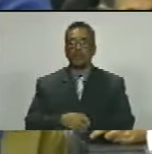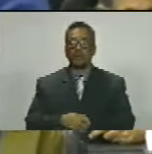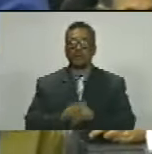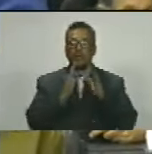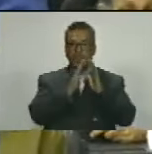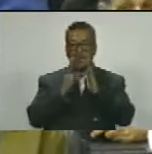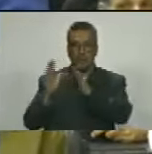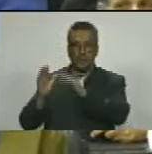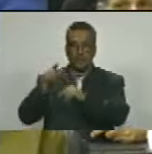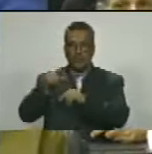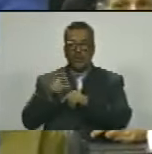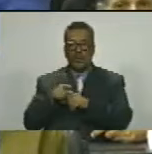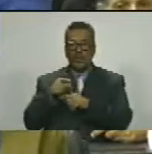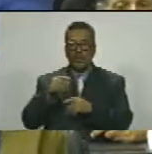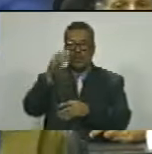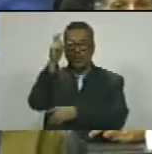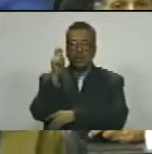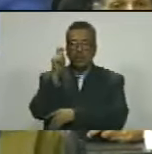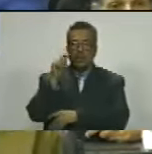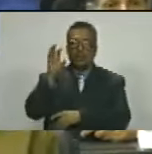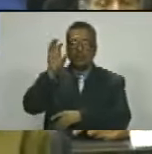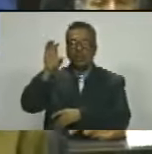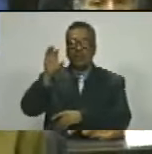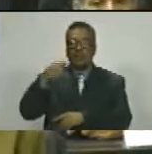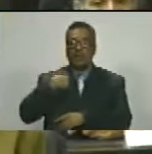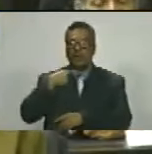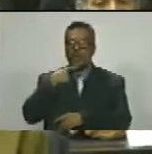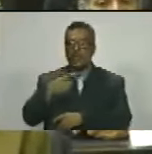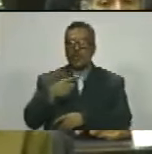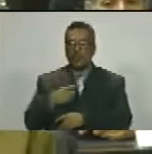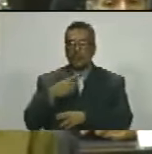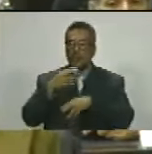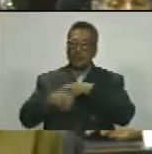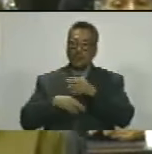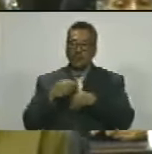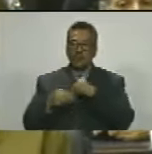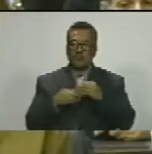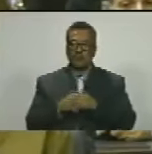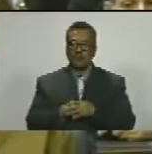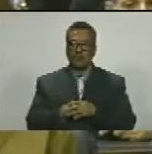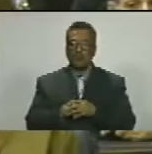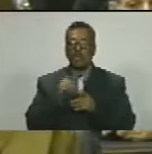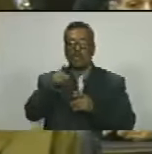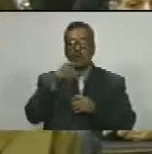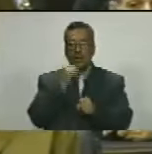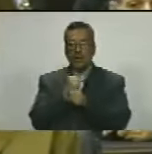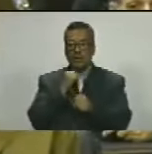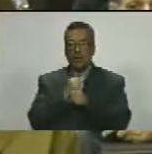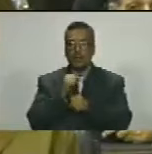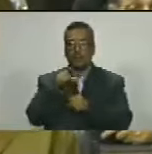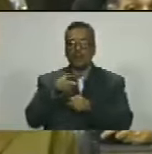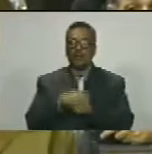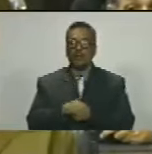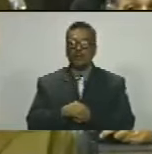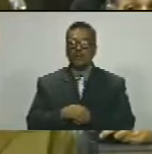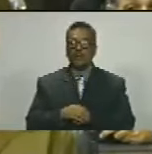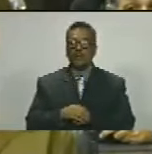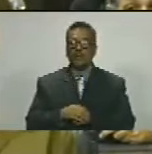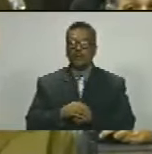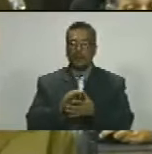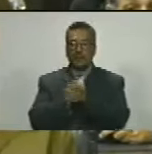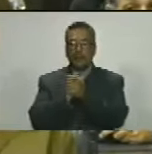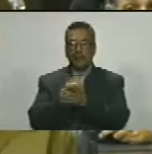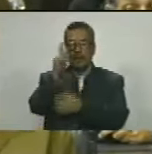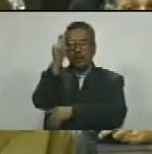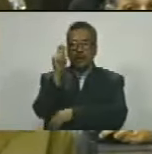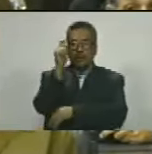bloque parlamentario de la patria propone para cumplir esta función al colega